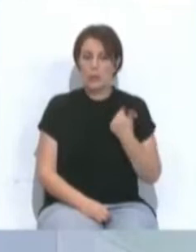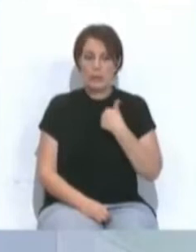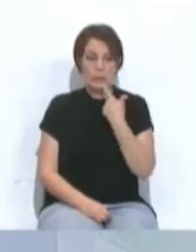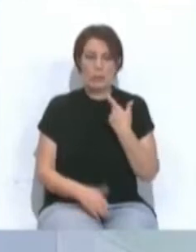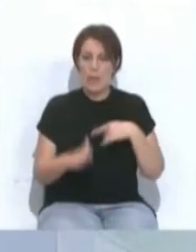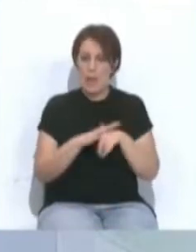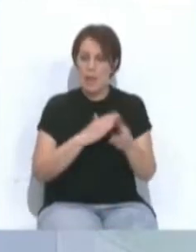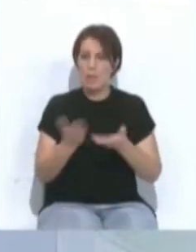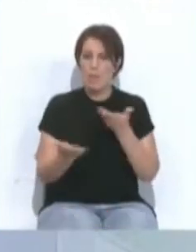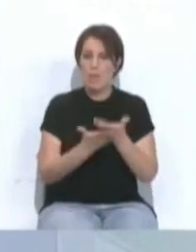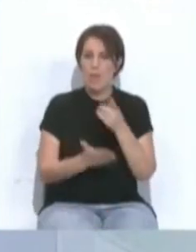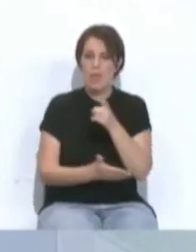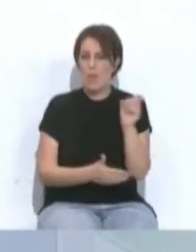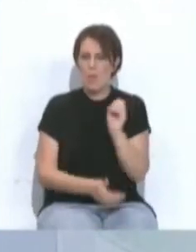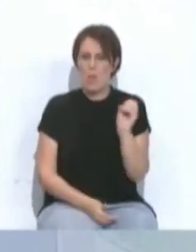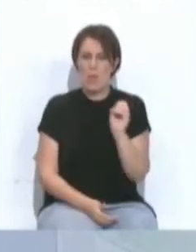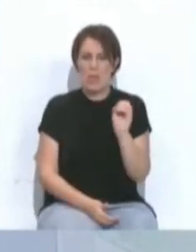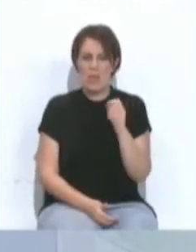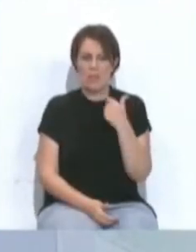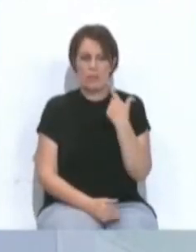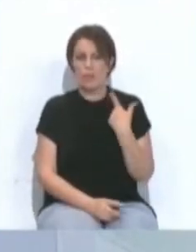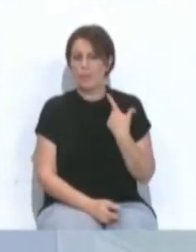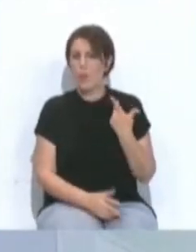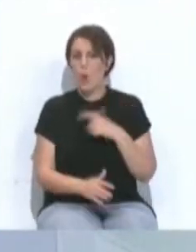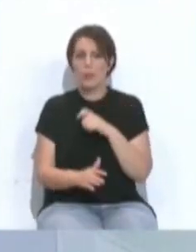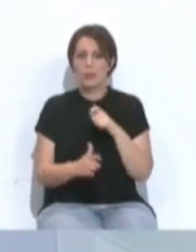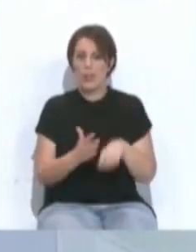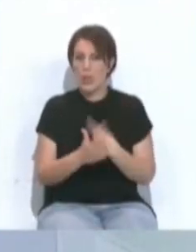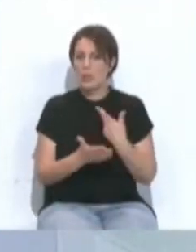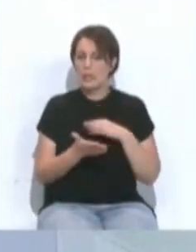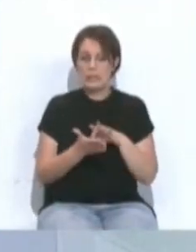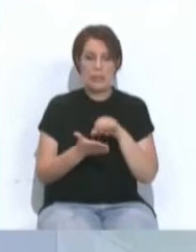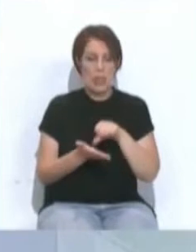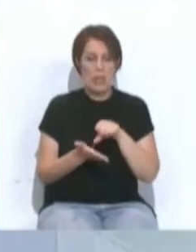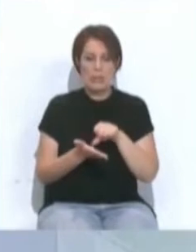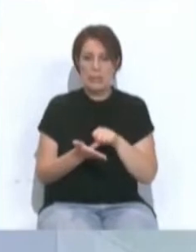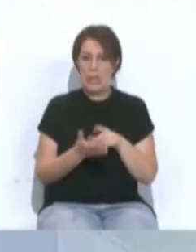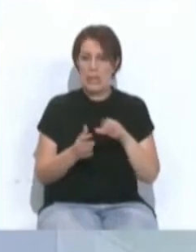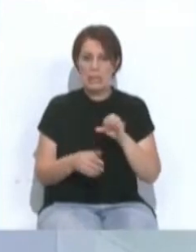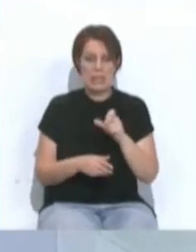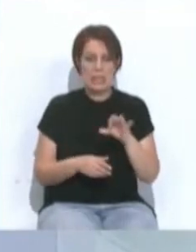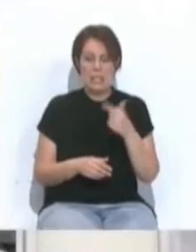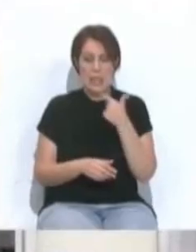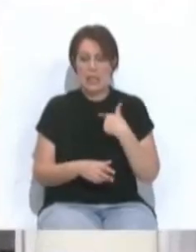que la gerencia solicita el 100% negándole las contrataciones, los servicios centrales del SAS.